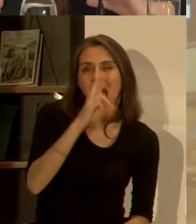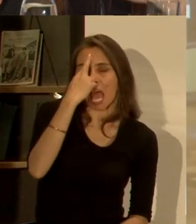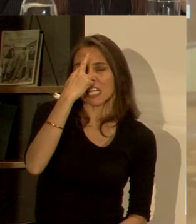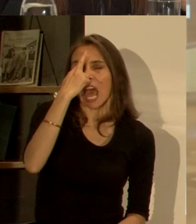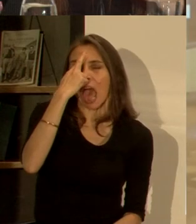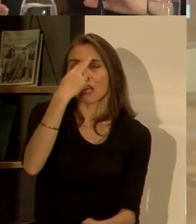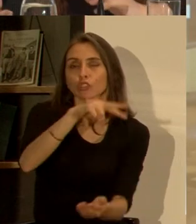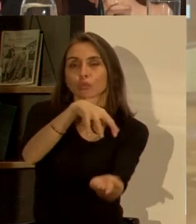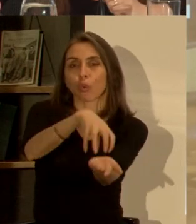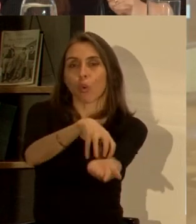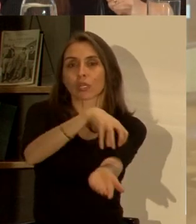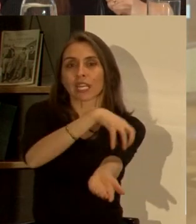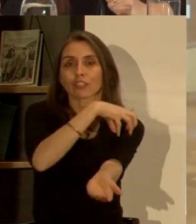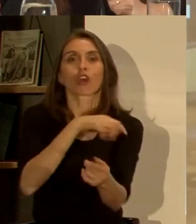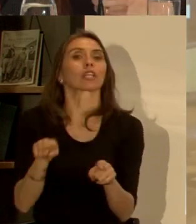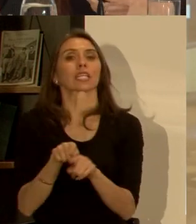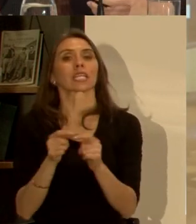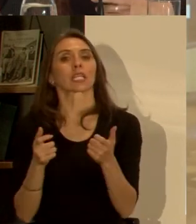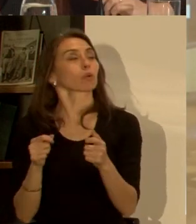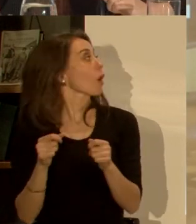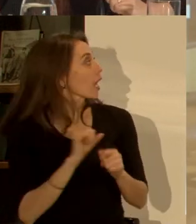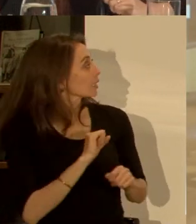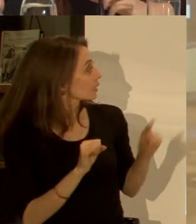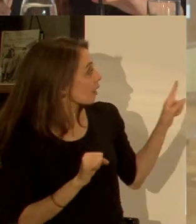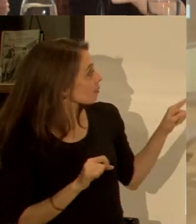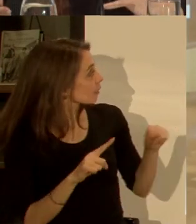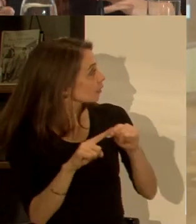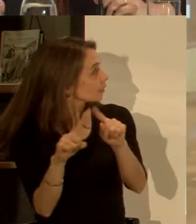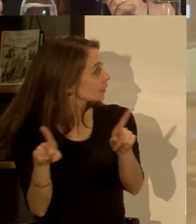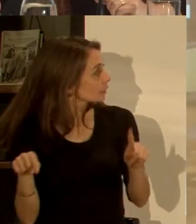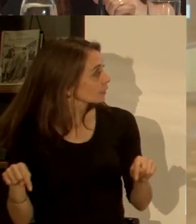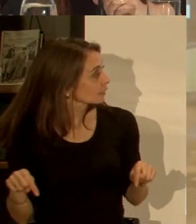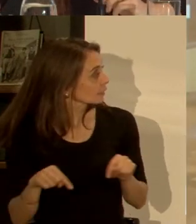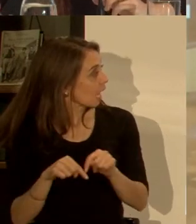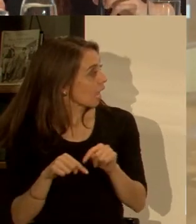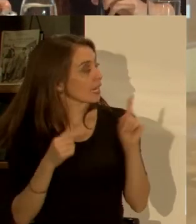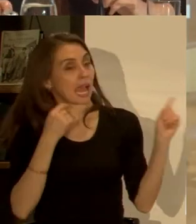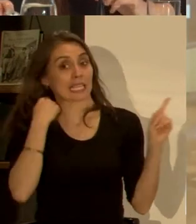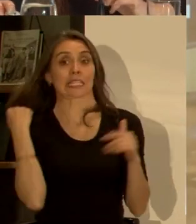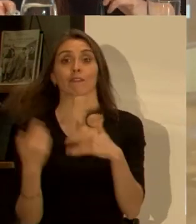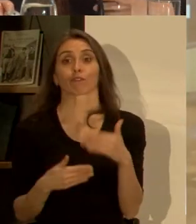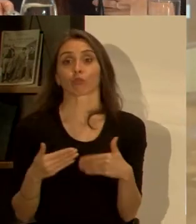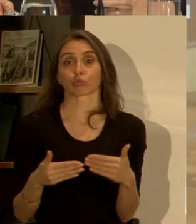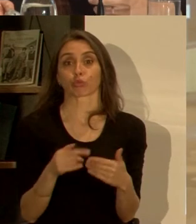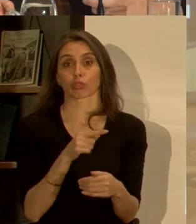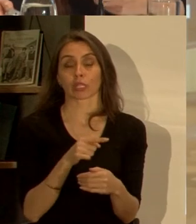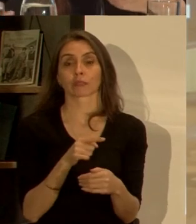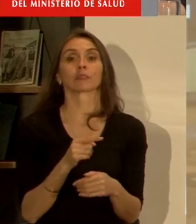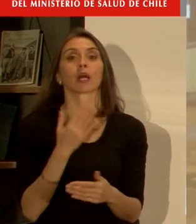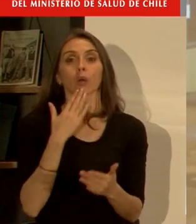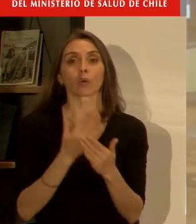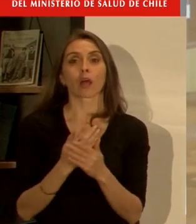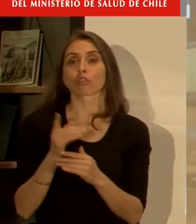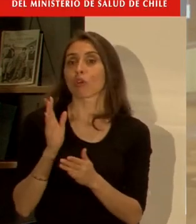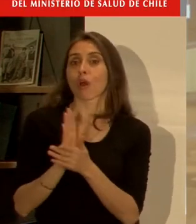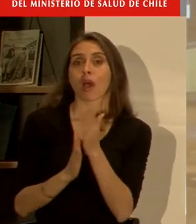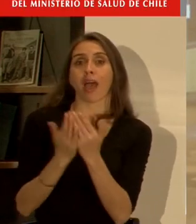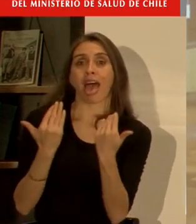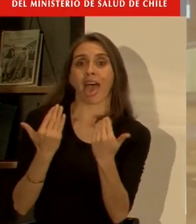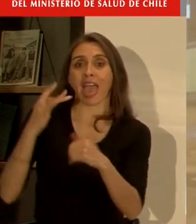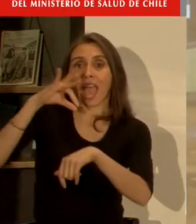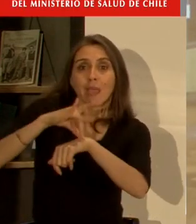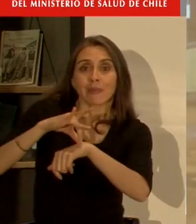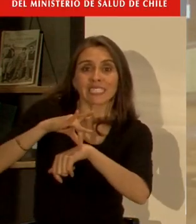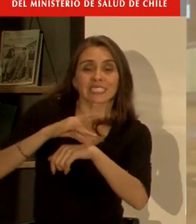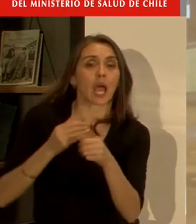esta es como la sala nuestra en Santiago ahí tenemos una sala de operaciones donde cada vez que hay una emergencia en el país